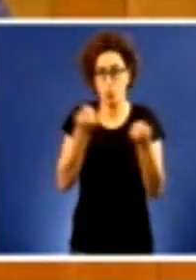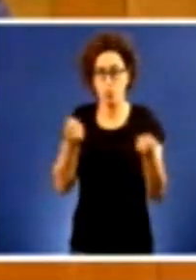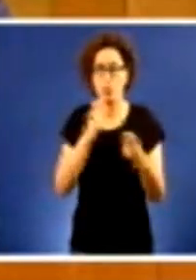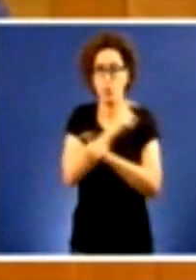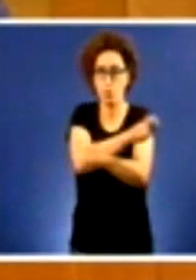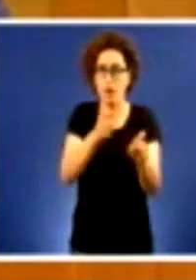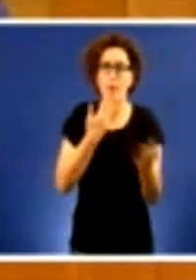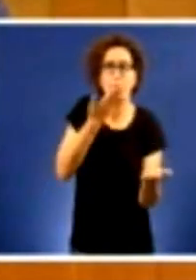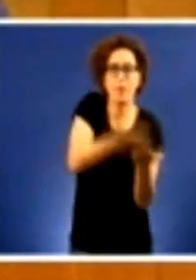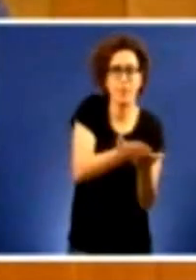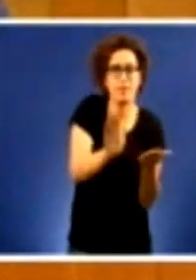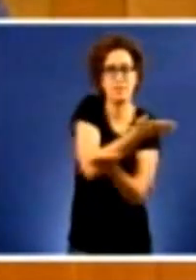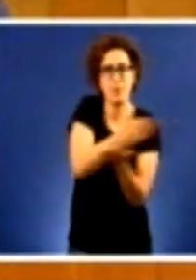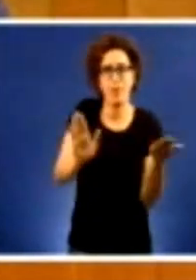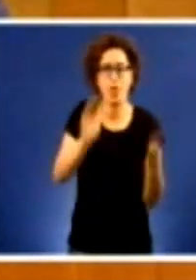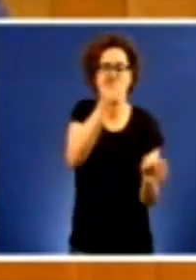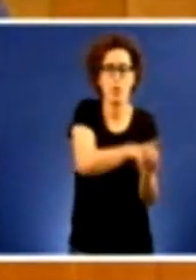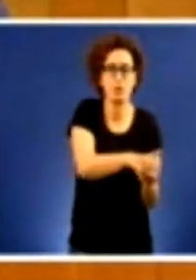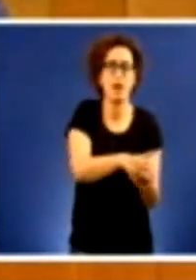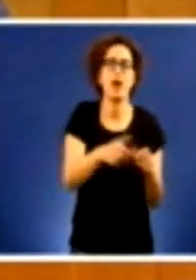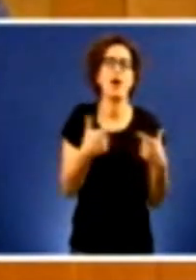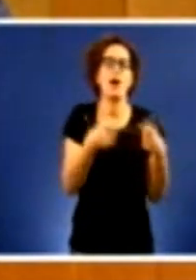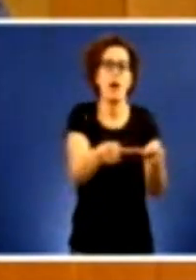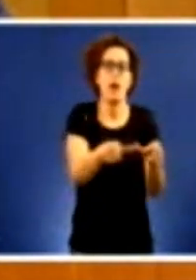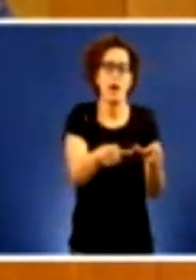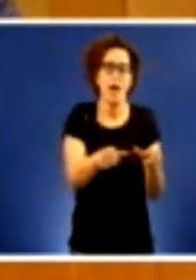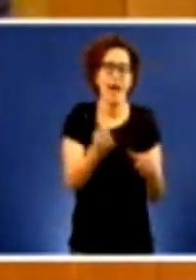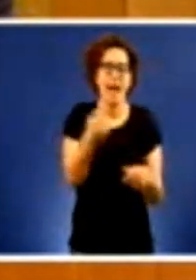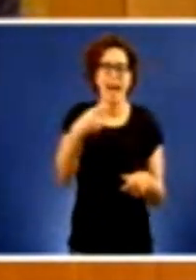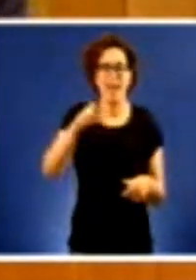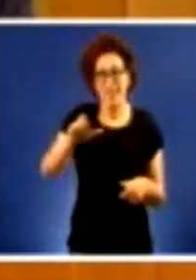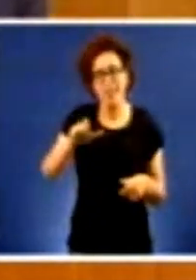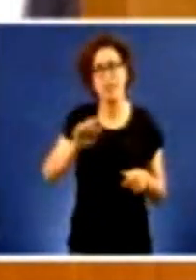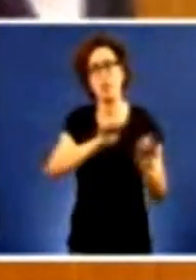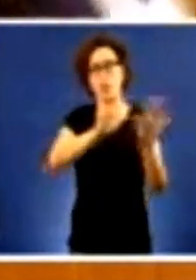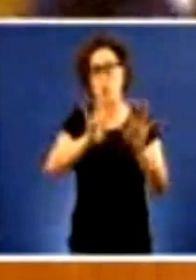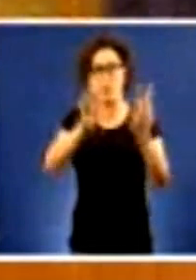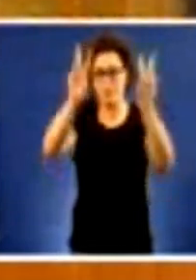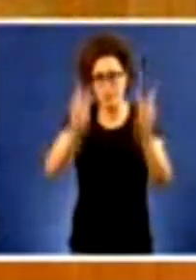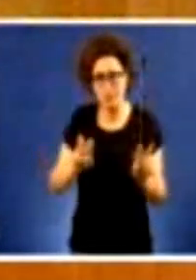separado a votación na emenda 9 de AG sobre Reganosa nada máis muchas gracias